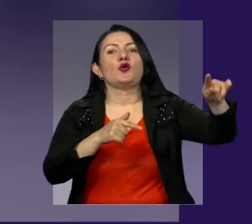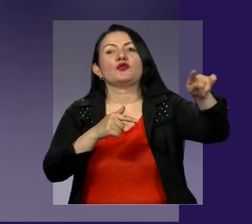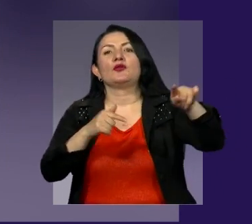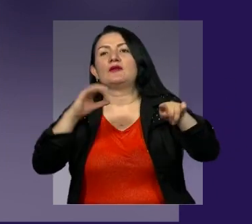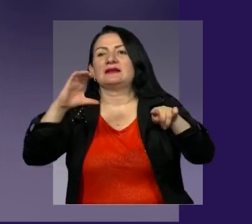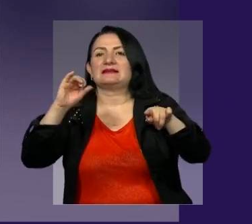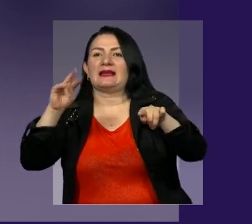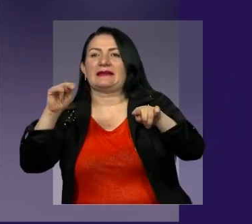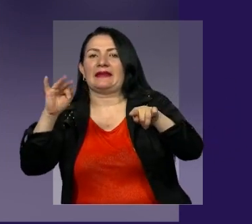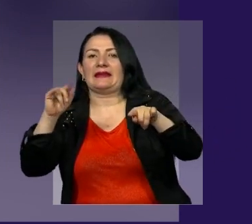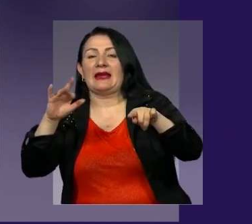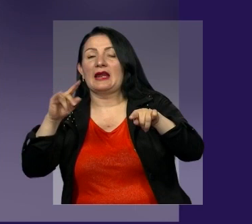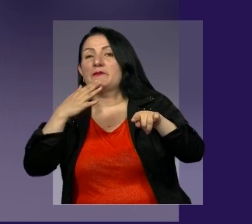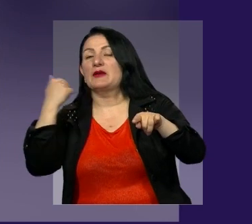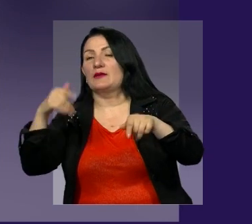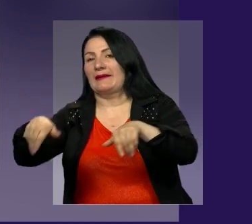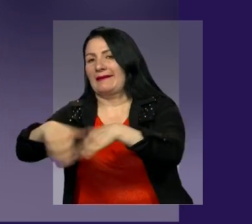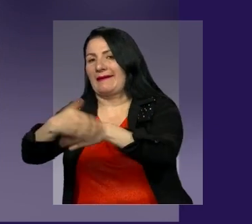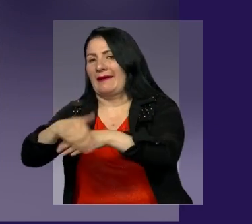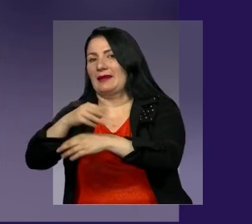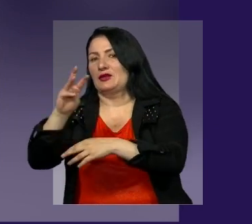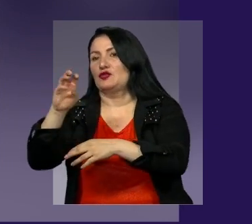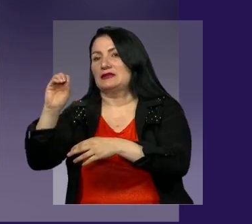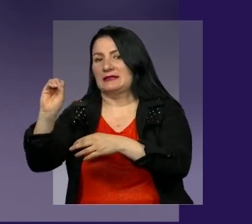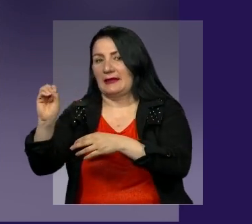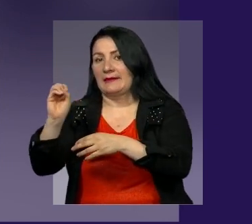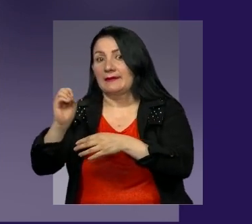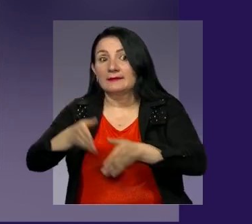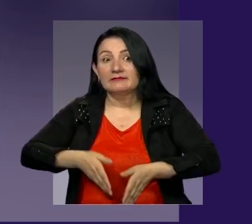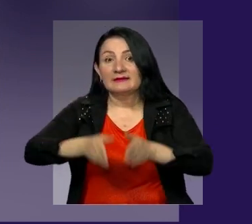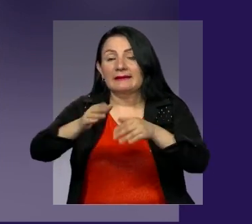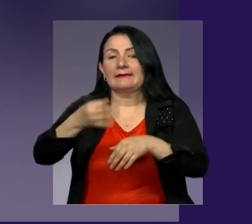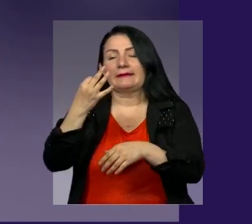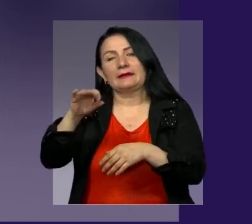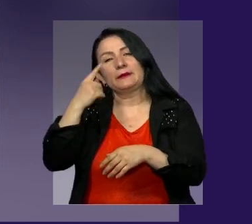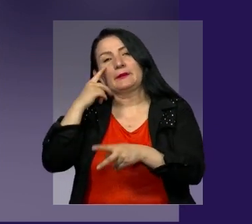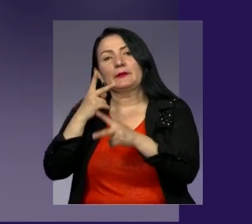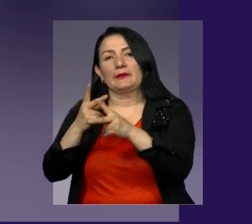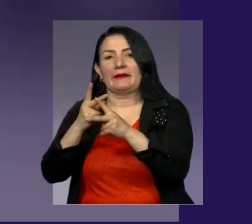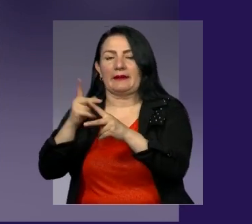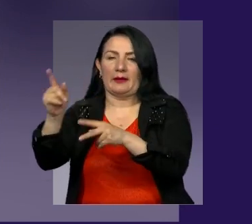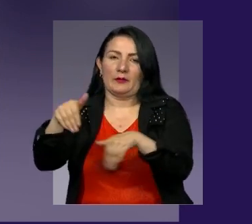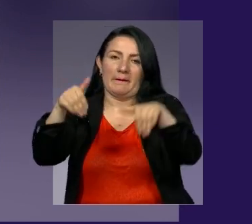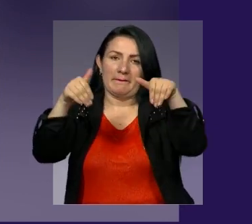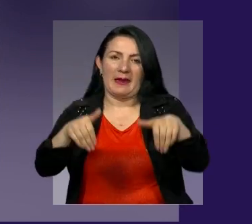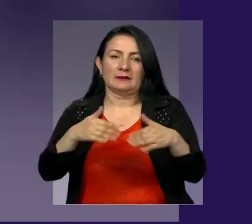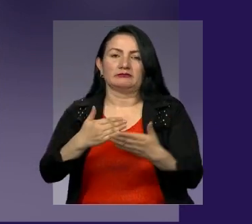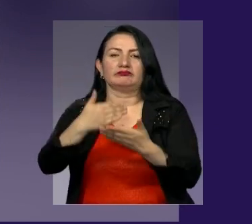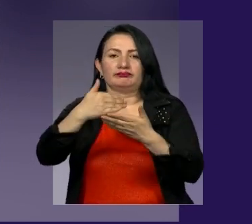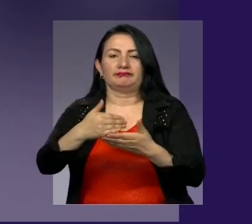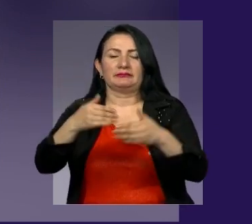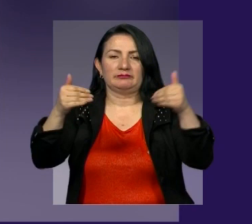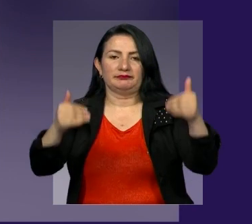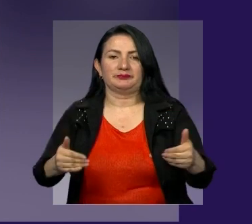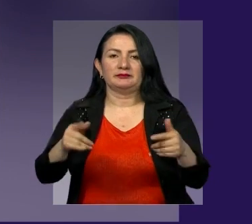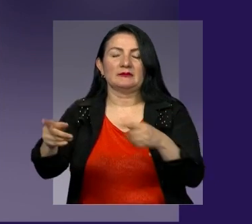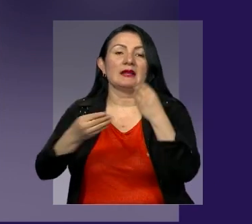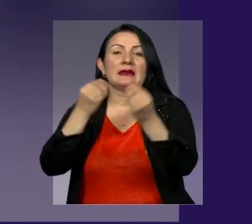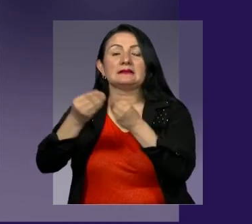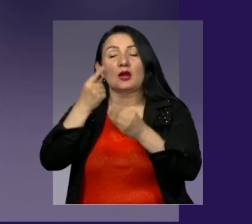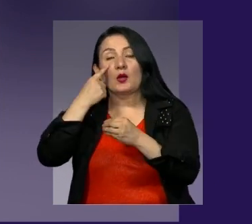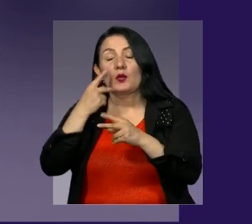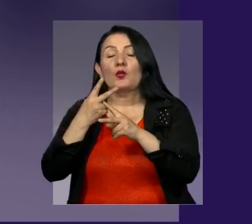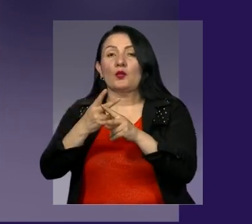salir de la ciudad por la calle 80. Entonces, si usted va a utilizar este corredor vial, tenga cuidado. También utilice vías alternas y, por supuesto, mucha